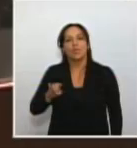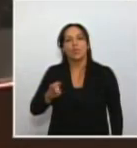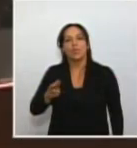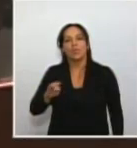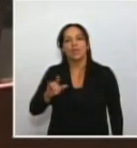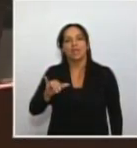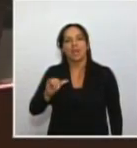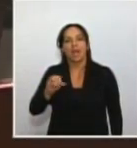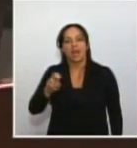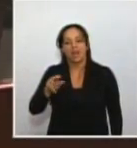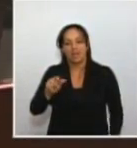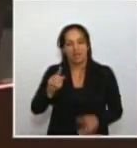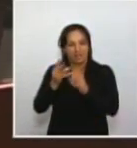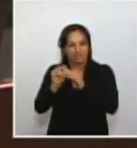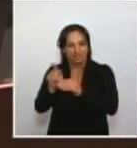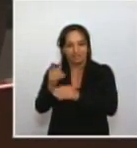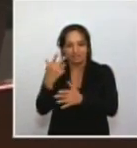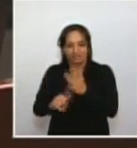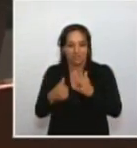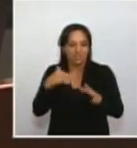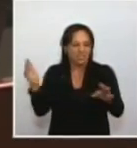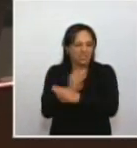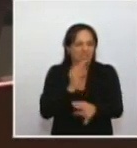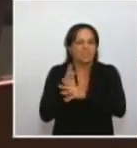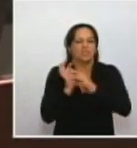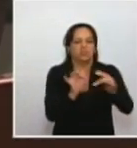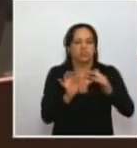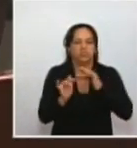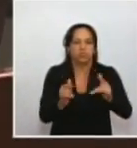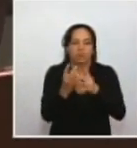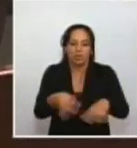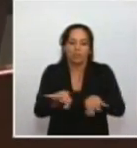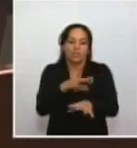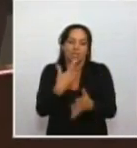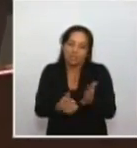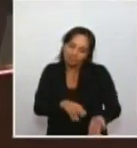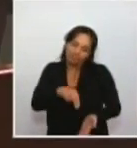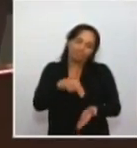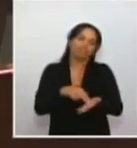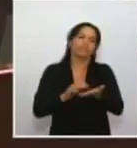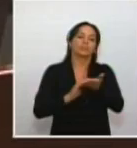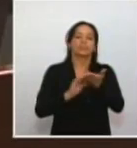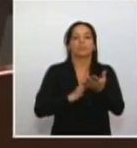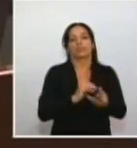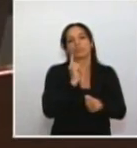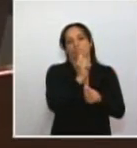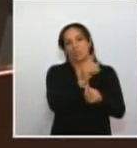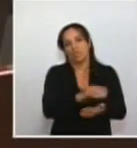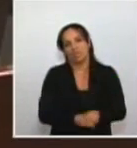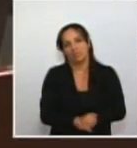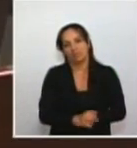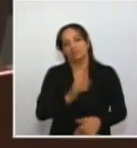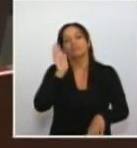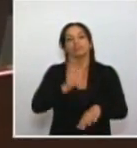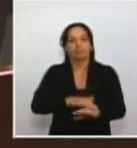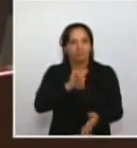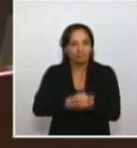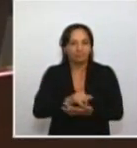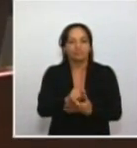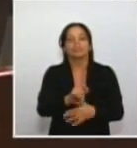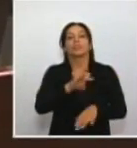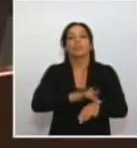al conflicto armado es la solución política. Y por eso, porque toca